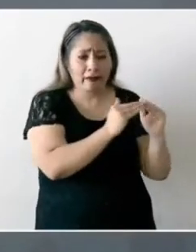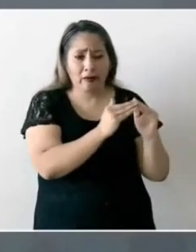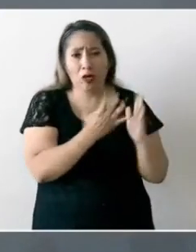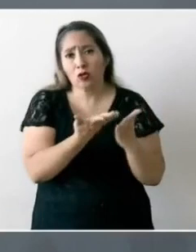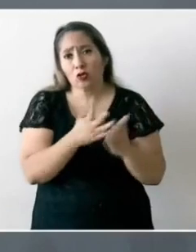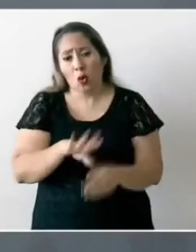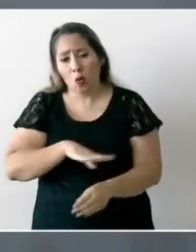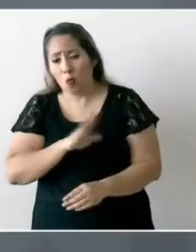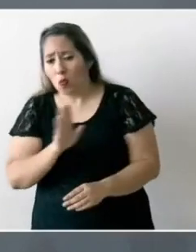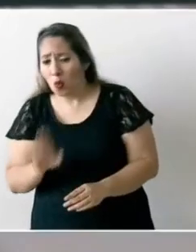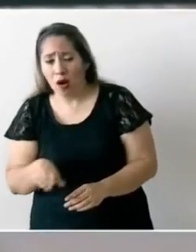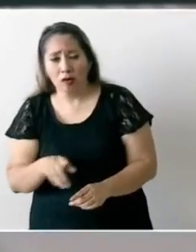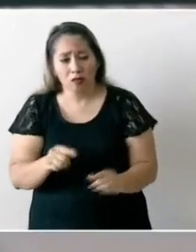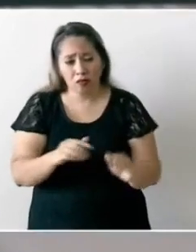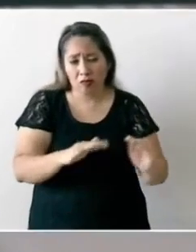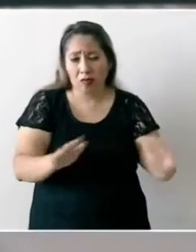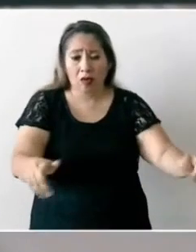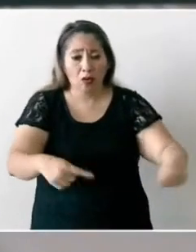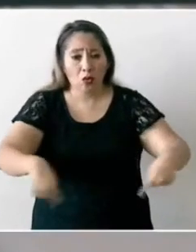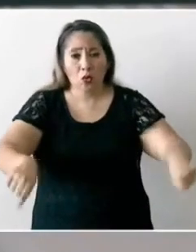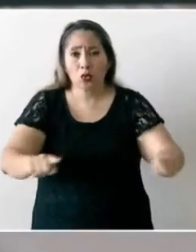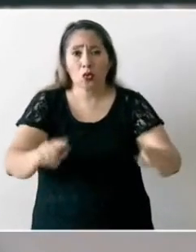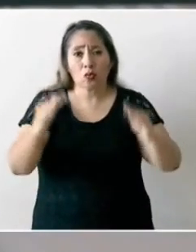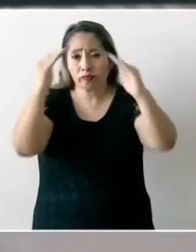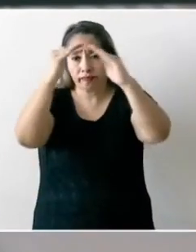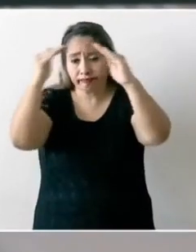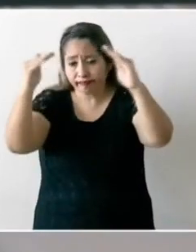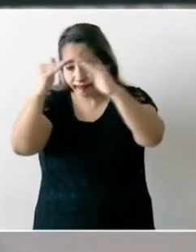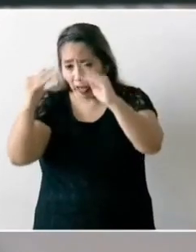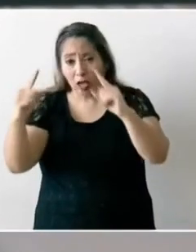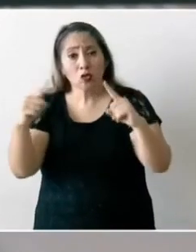muertos son sus templos